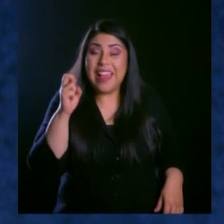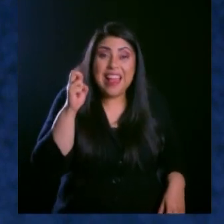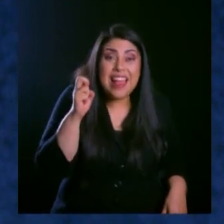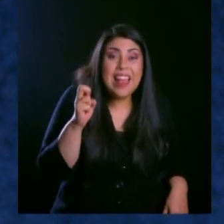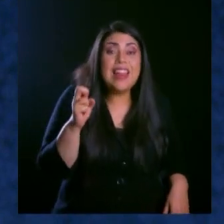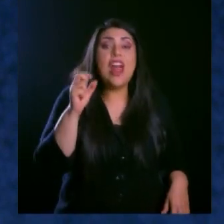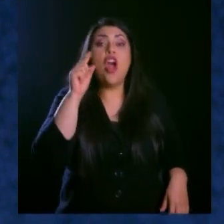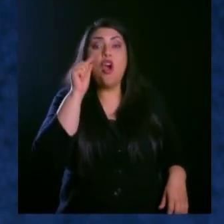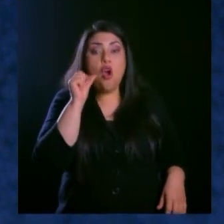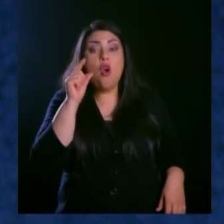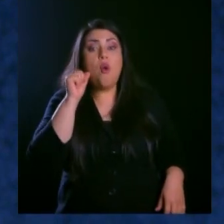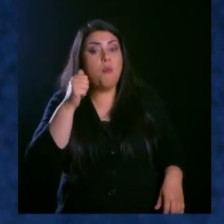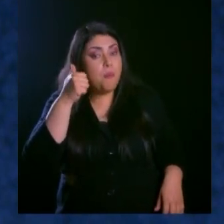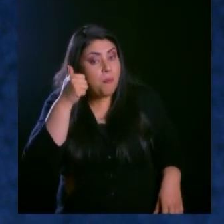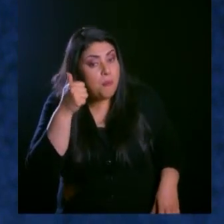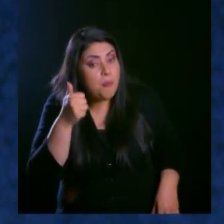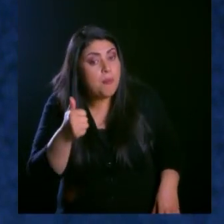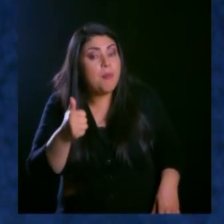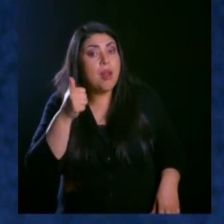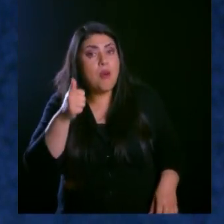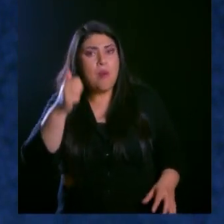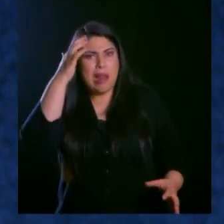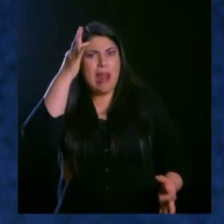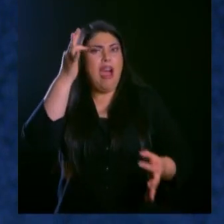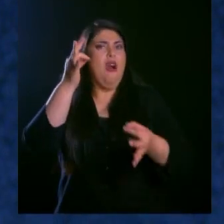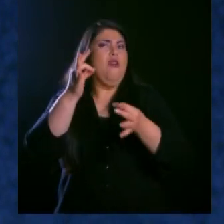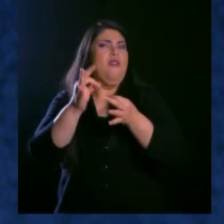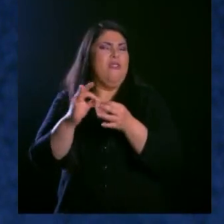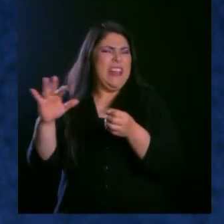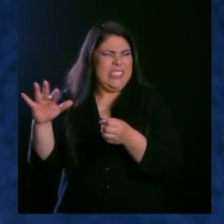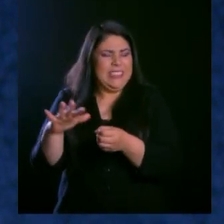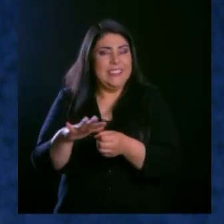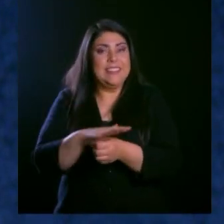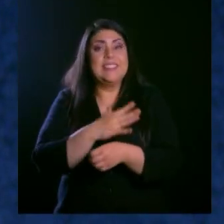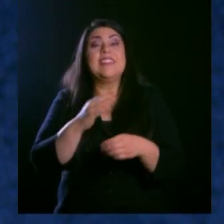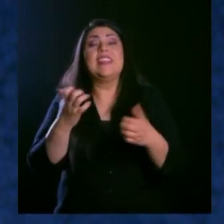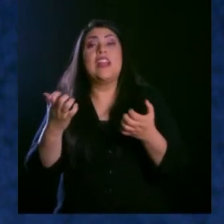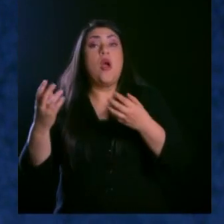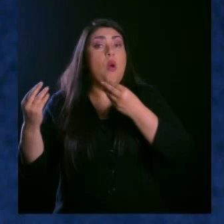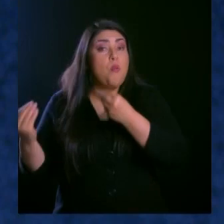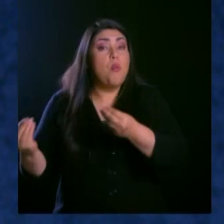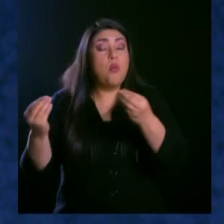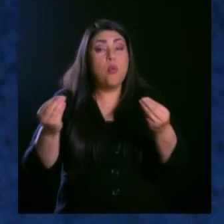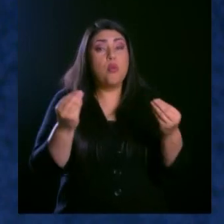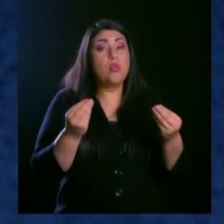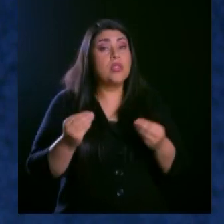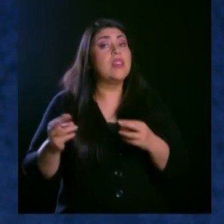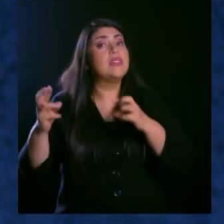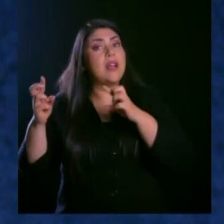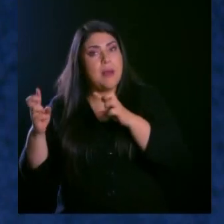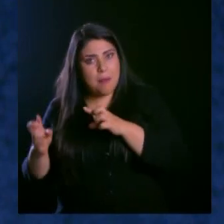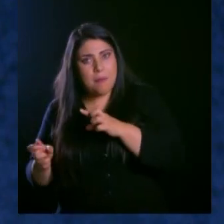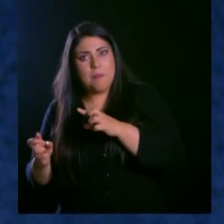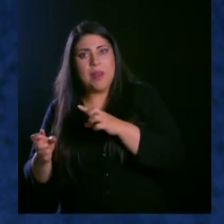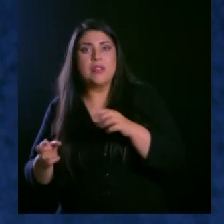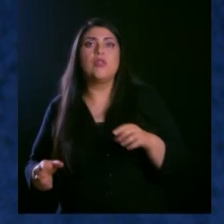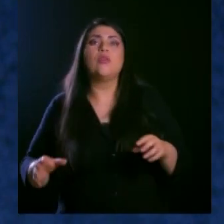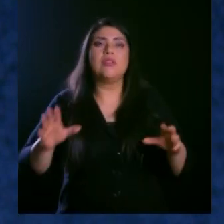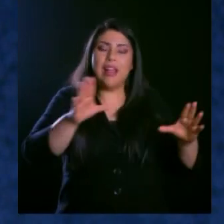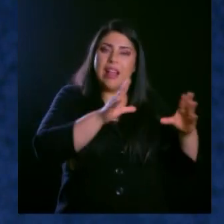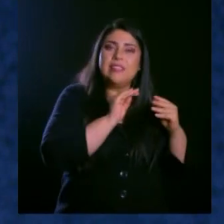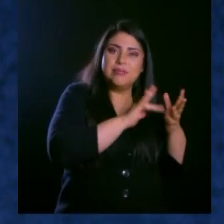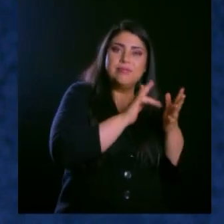Santo y lleno de fe. Y una gran multitud fue agregada al Señor. Después fue Barnabé a Tarso para buscar a Saulo.